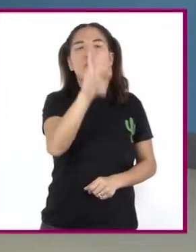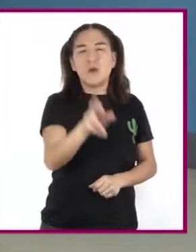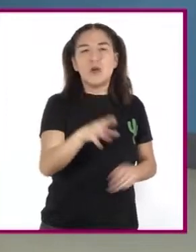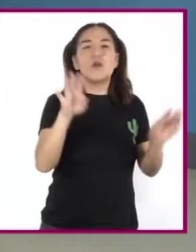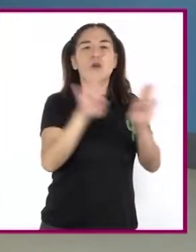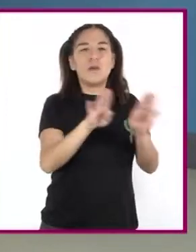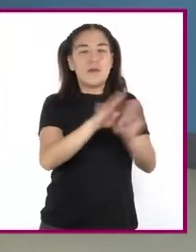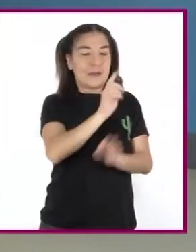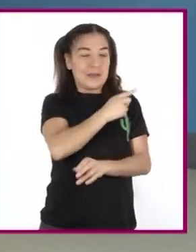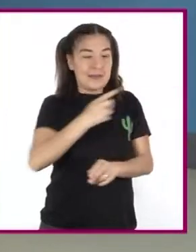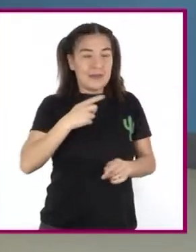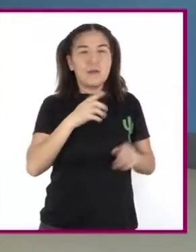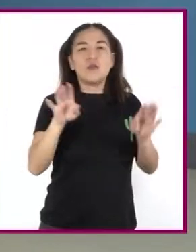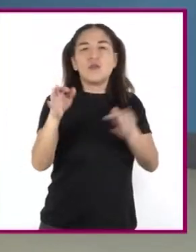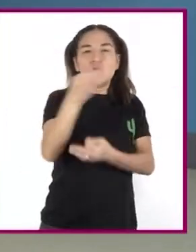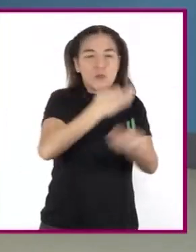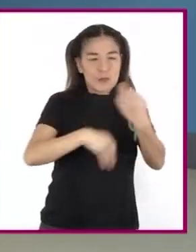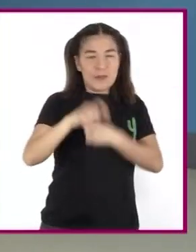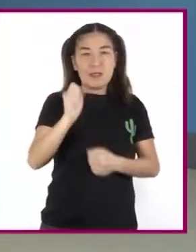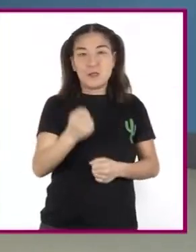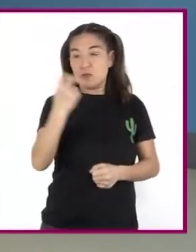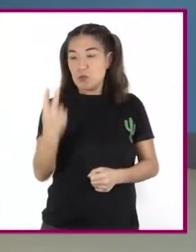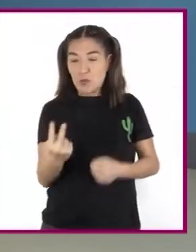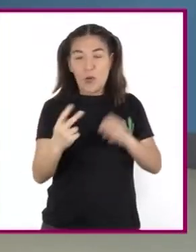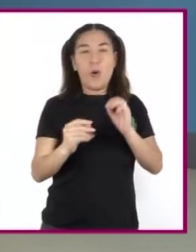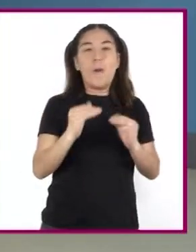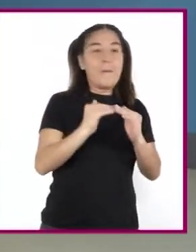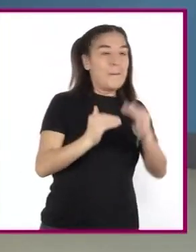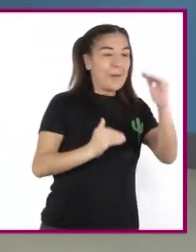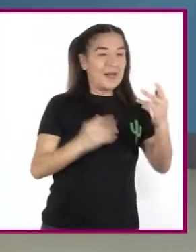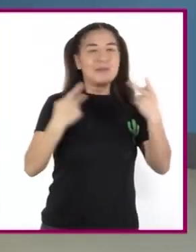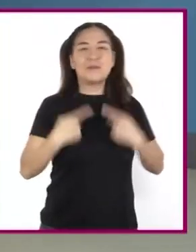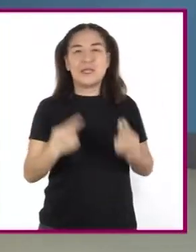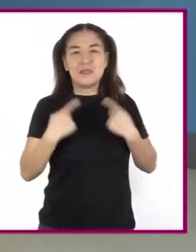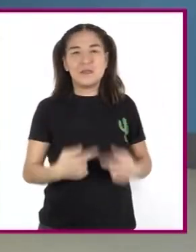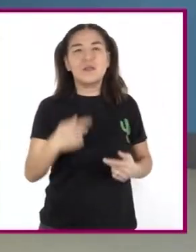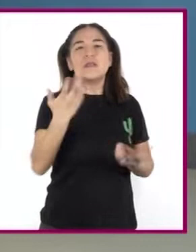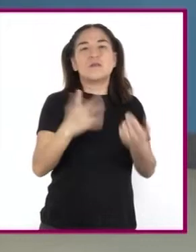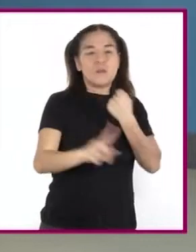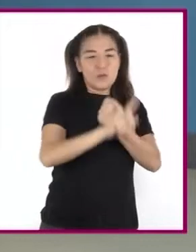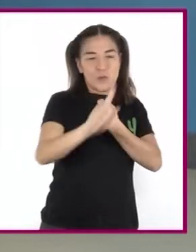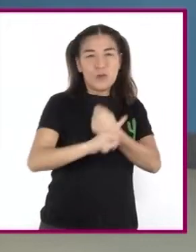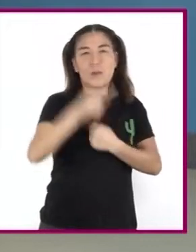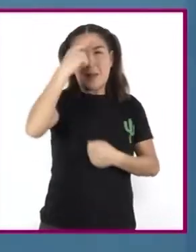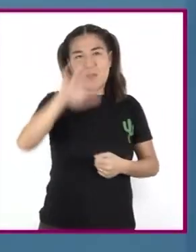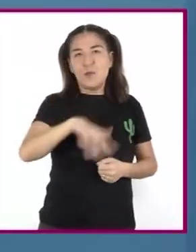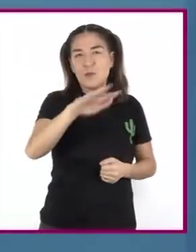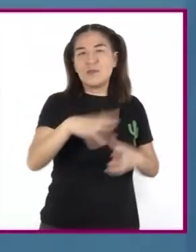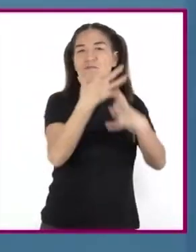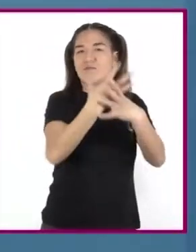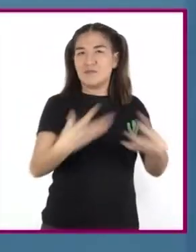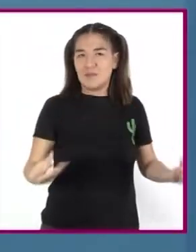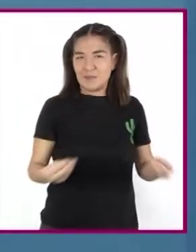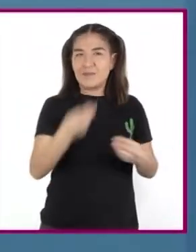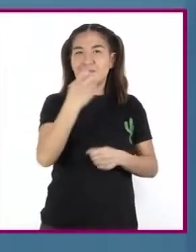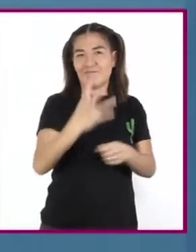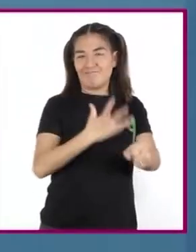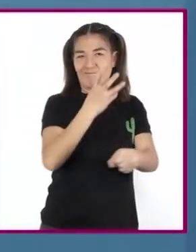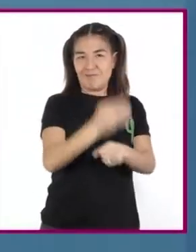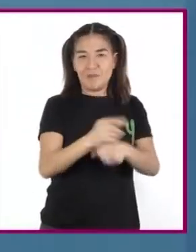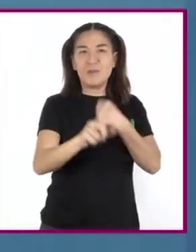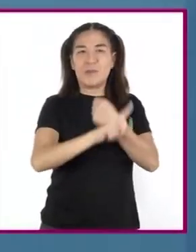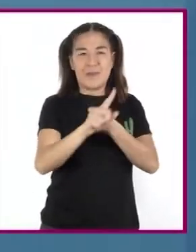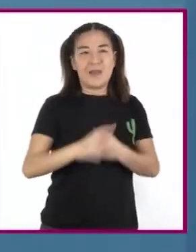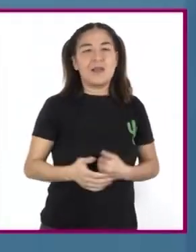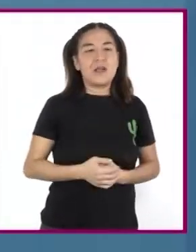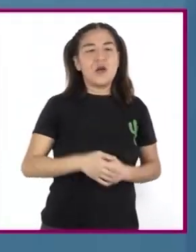-construyen entre las dos o más personas que interactúan buscando soluciones. Para responder sin